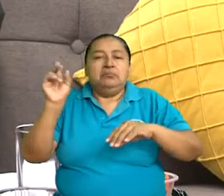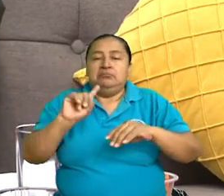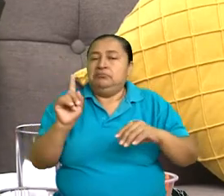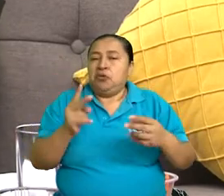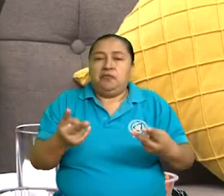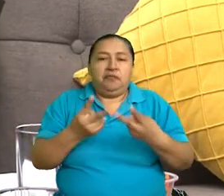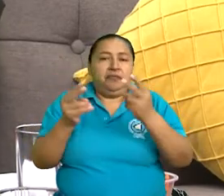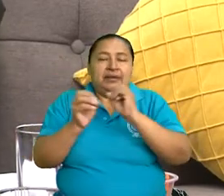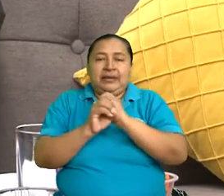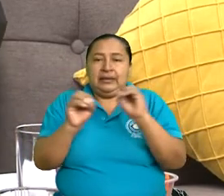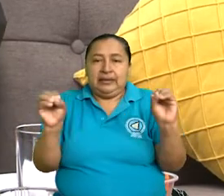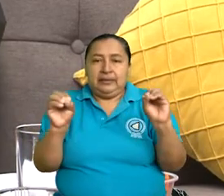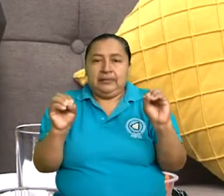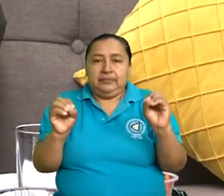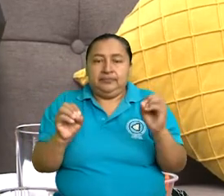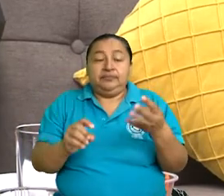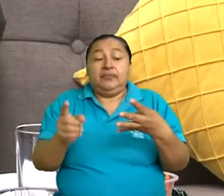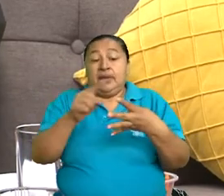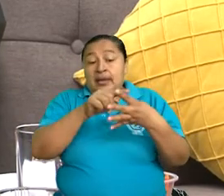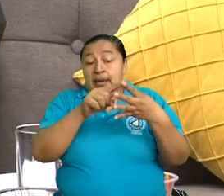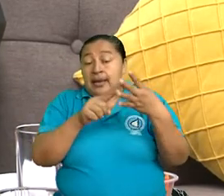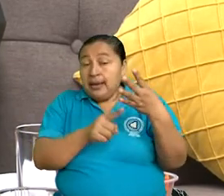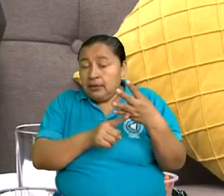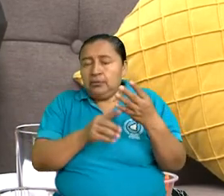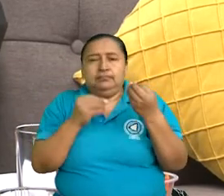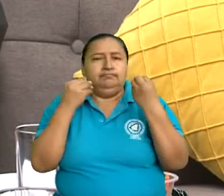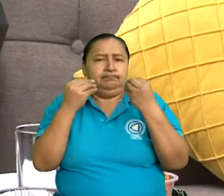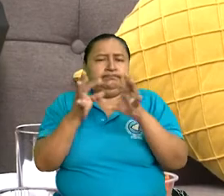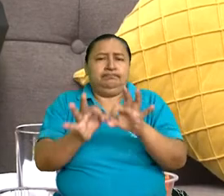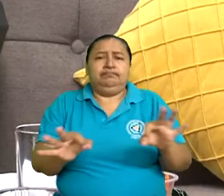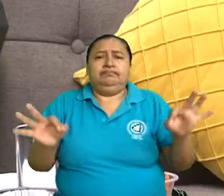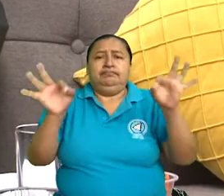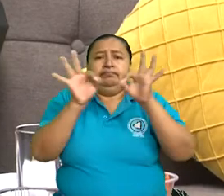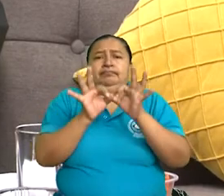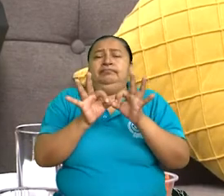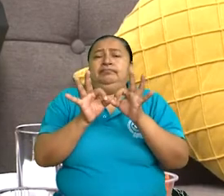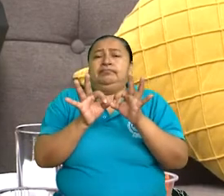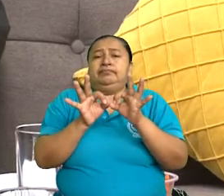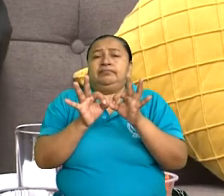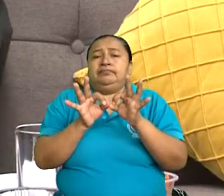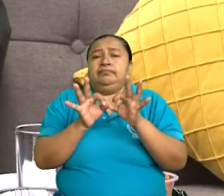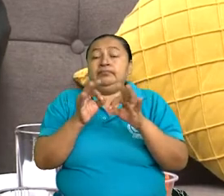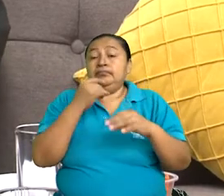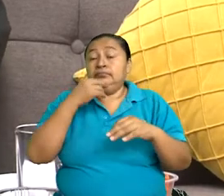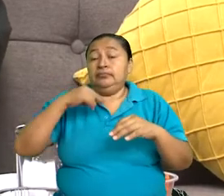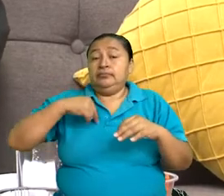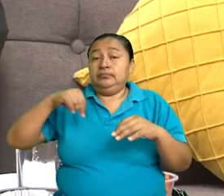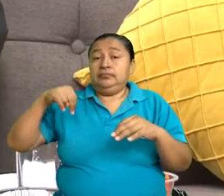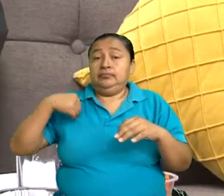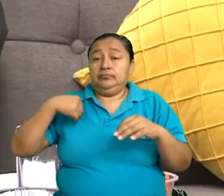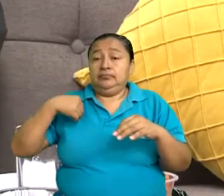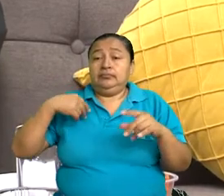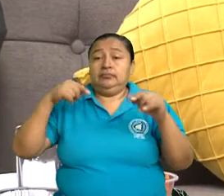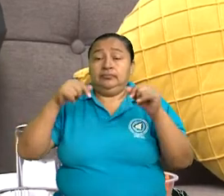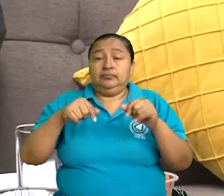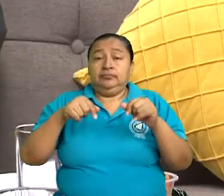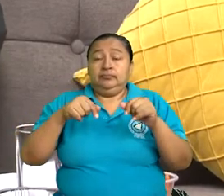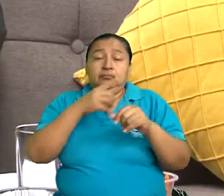vigencia. Esto es muy importante porque nosotros los